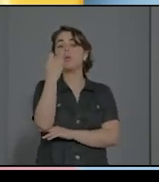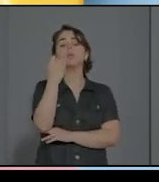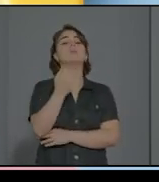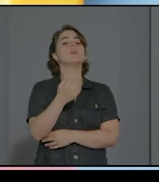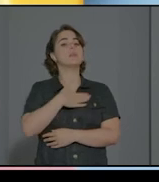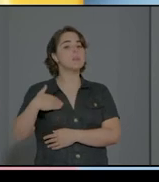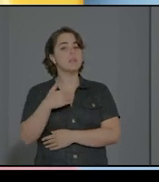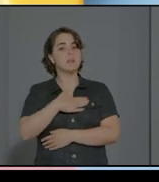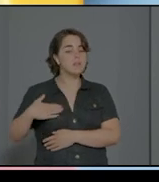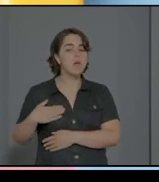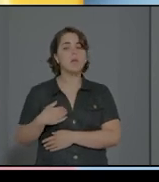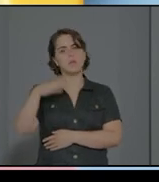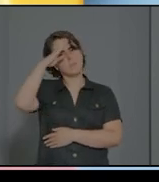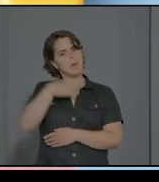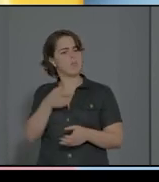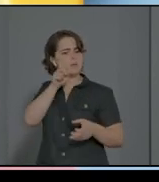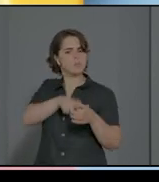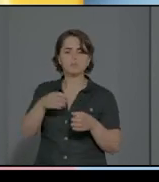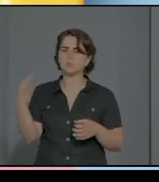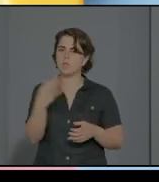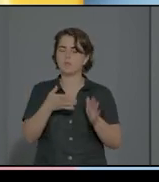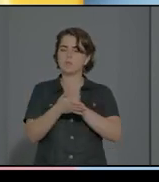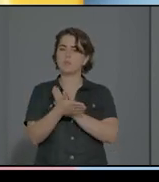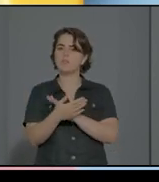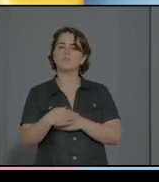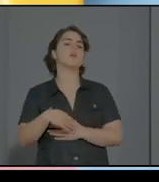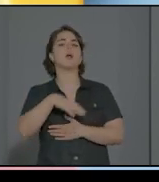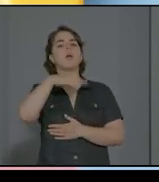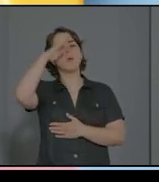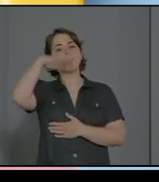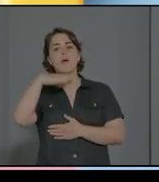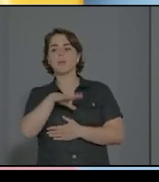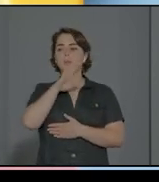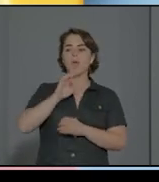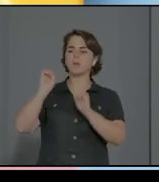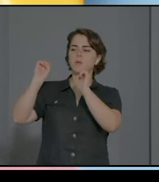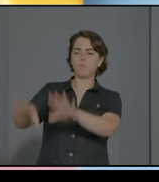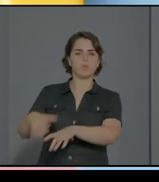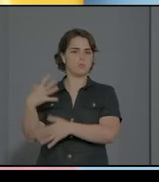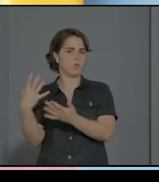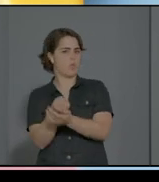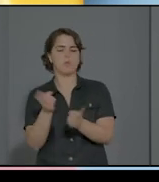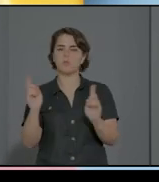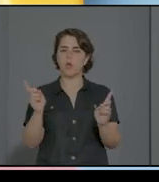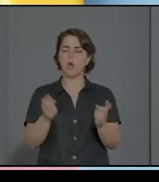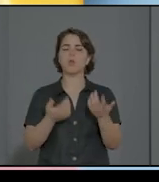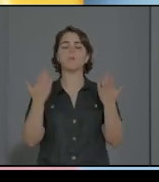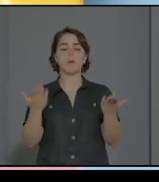delegar todo en la madre. Los padres son un poco recalcitrantes, pero en el comienzo, pero quizás